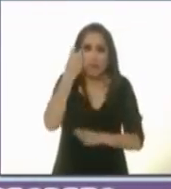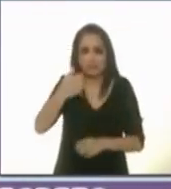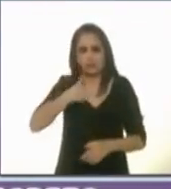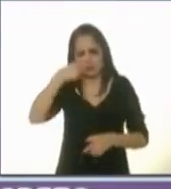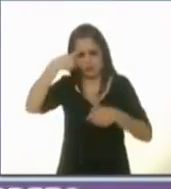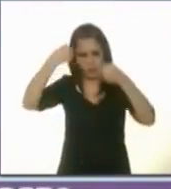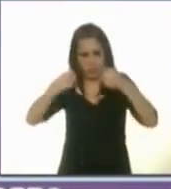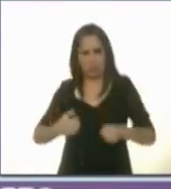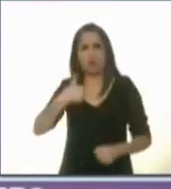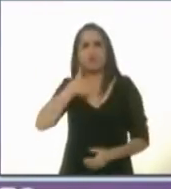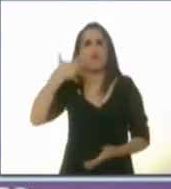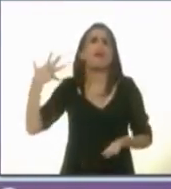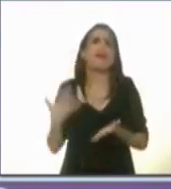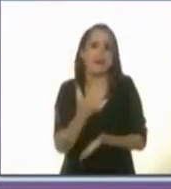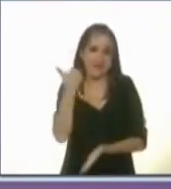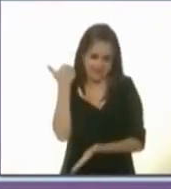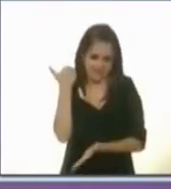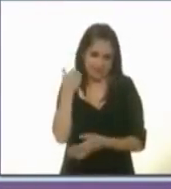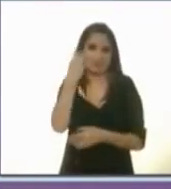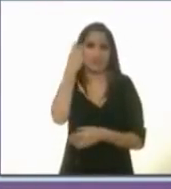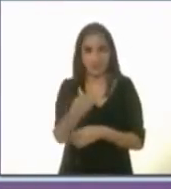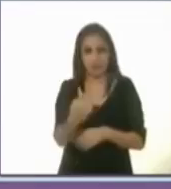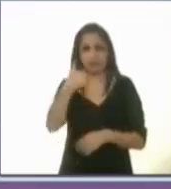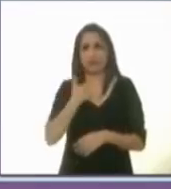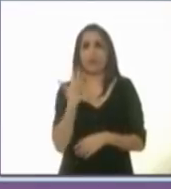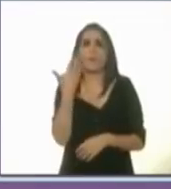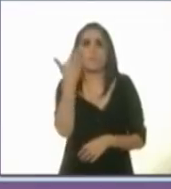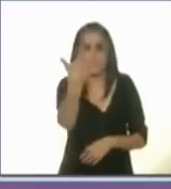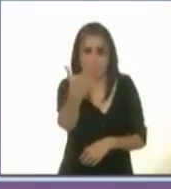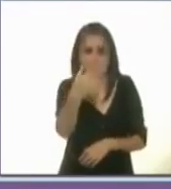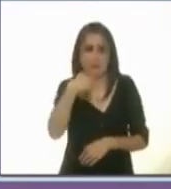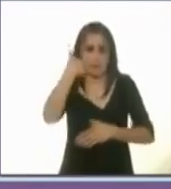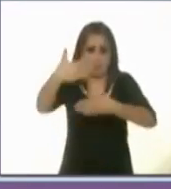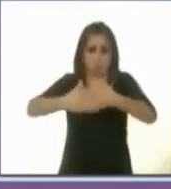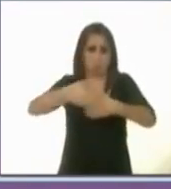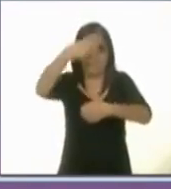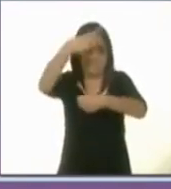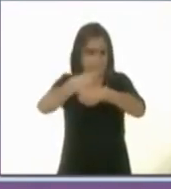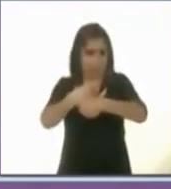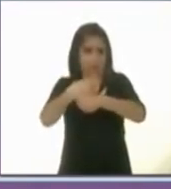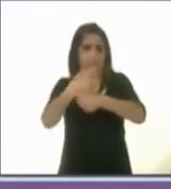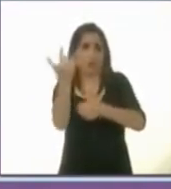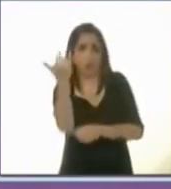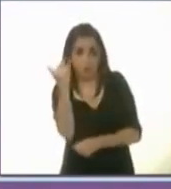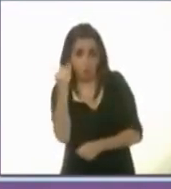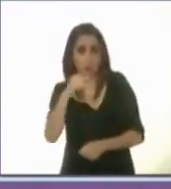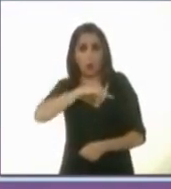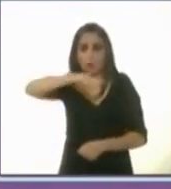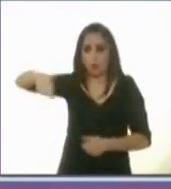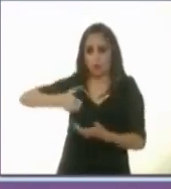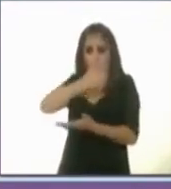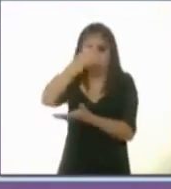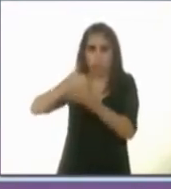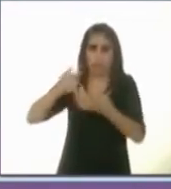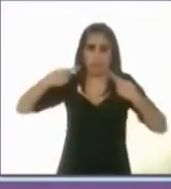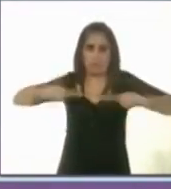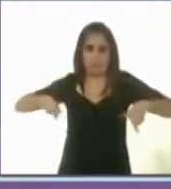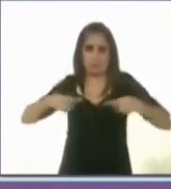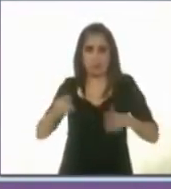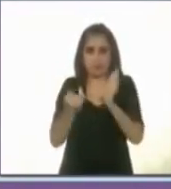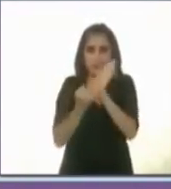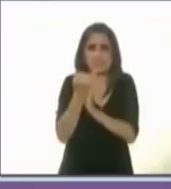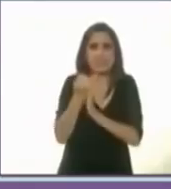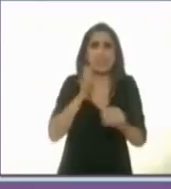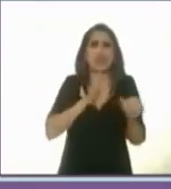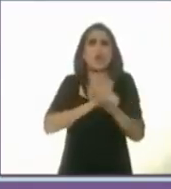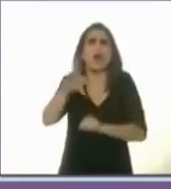vamos a ganar y por eso te pido que este próximo primero de julio que los capitalinos vamos a decidir que mujer